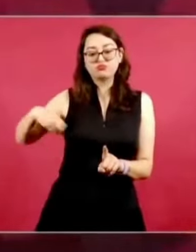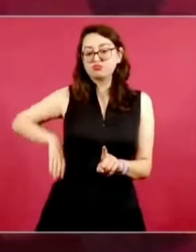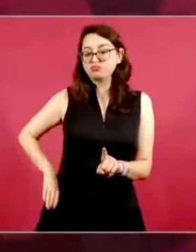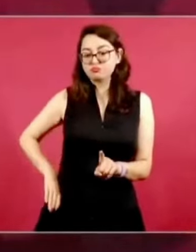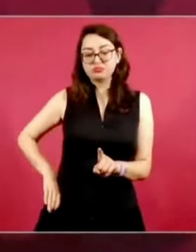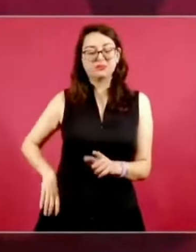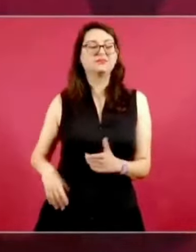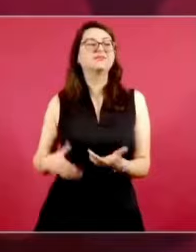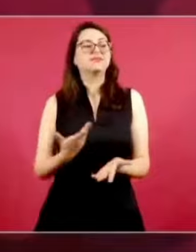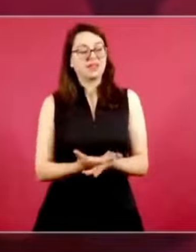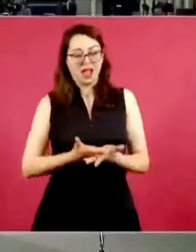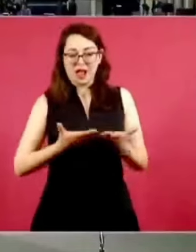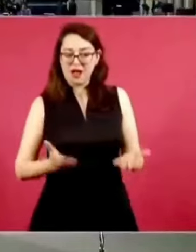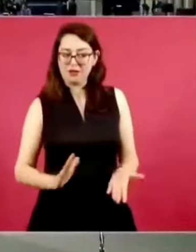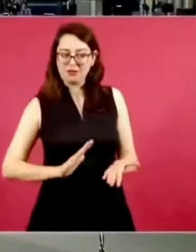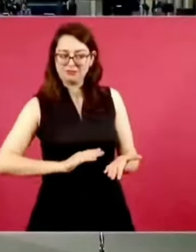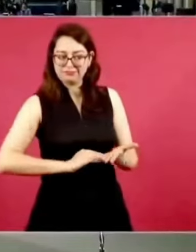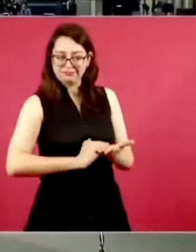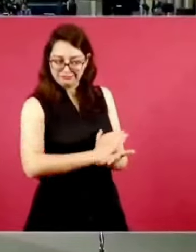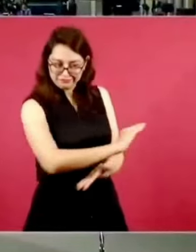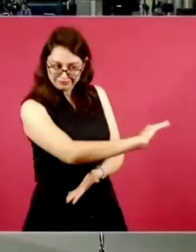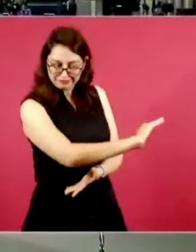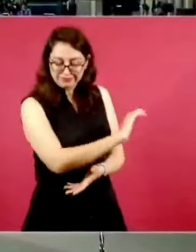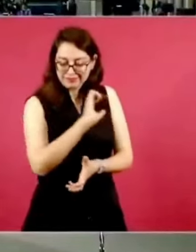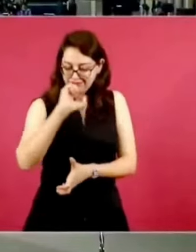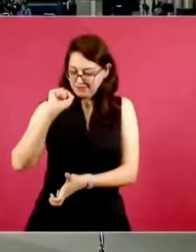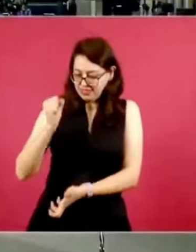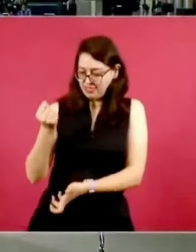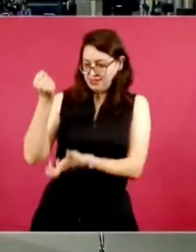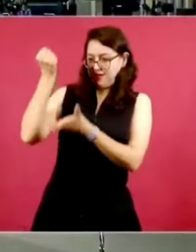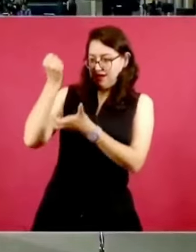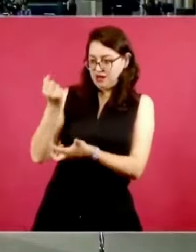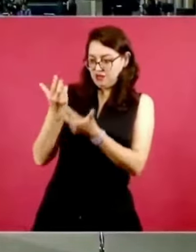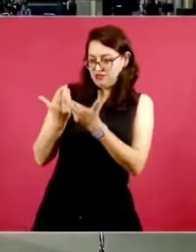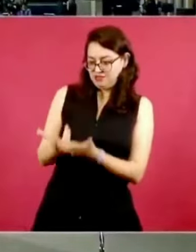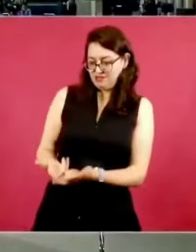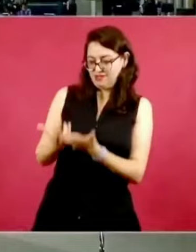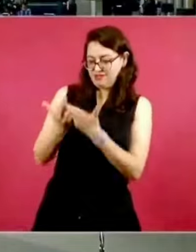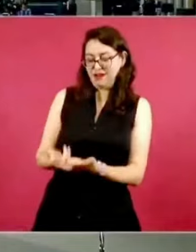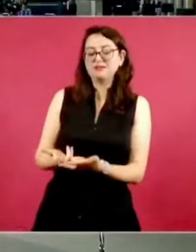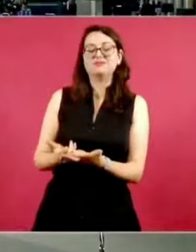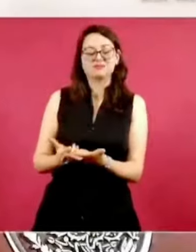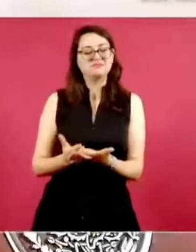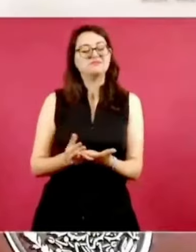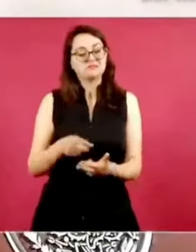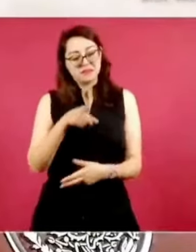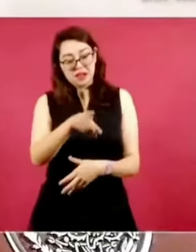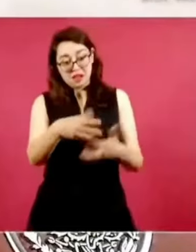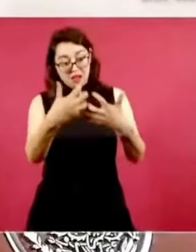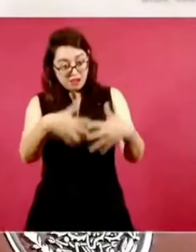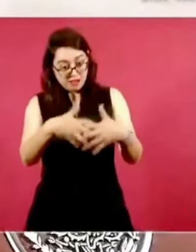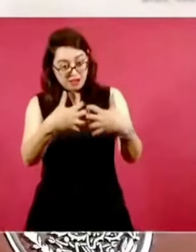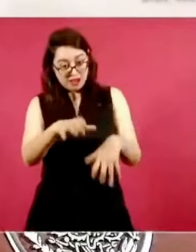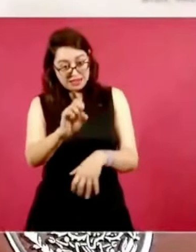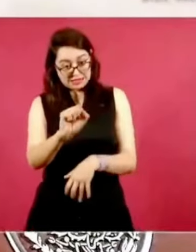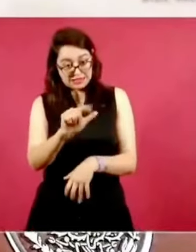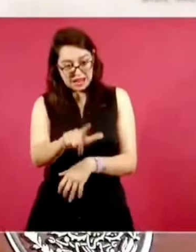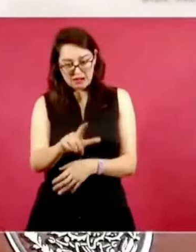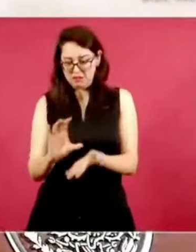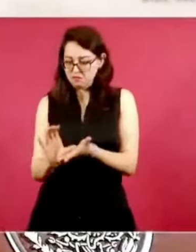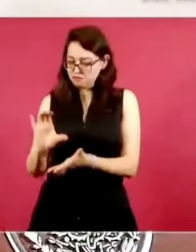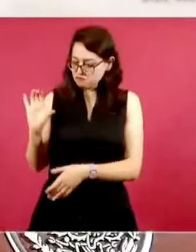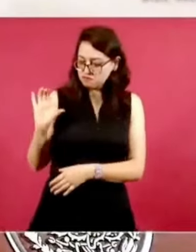ahora se tiene ese fondo y con ese fondo se compró la salinera